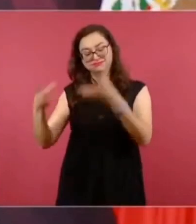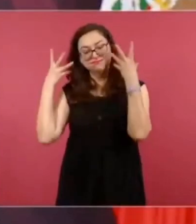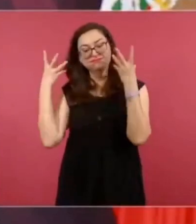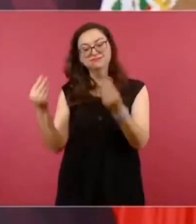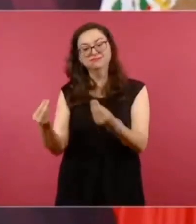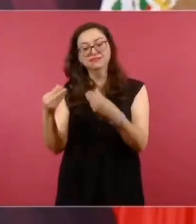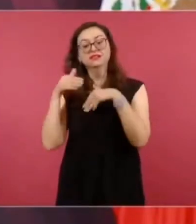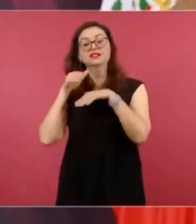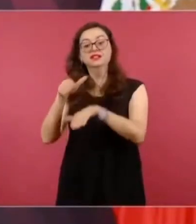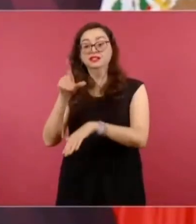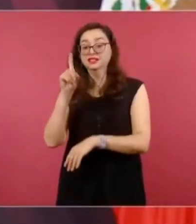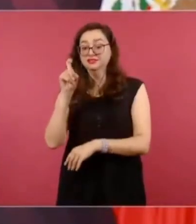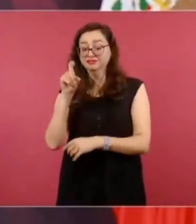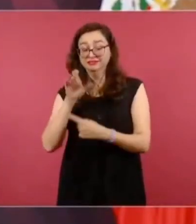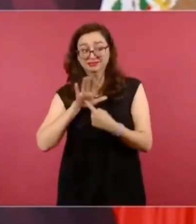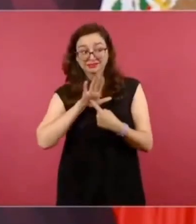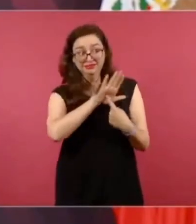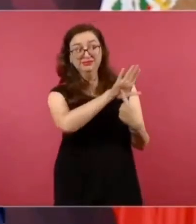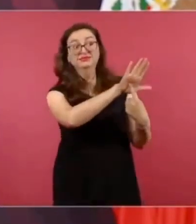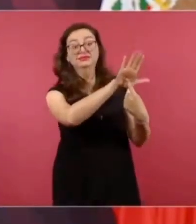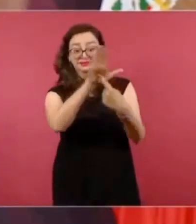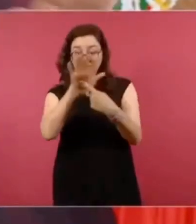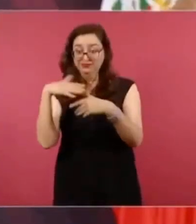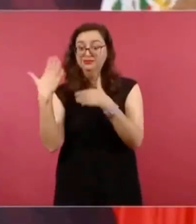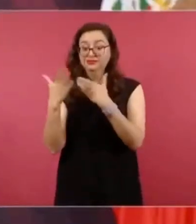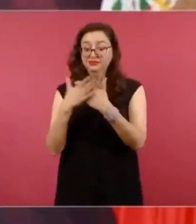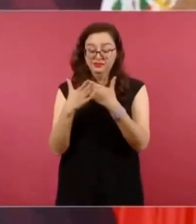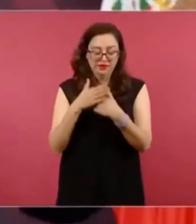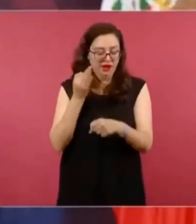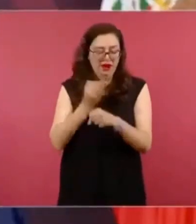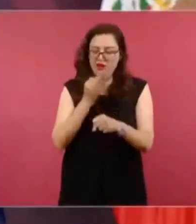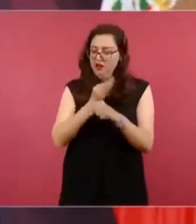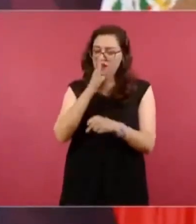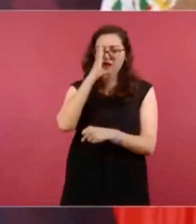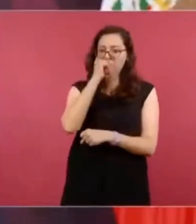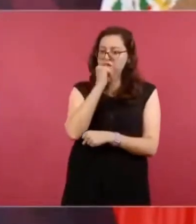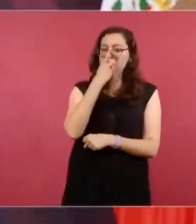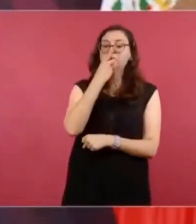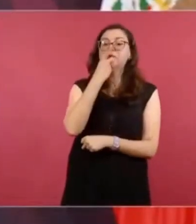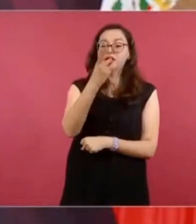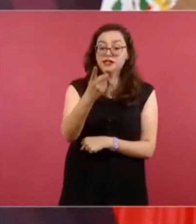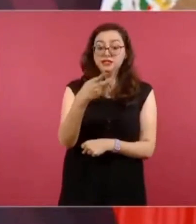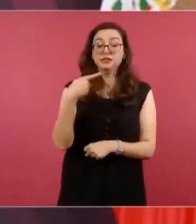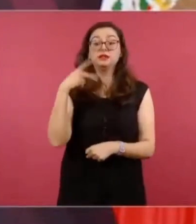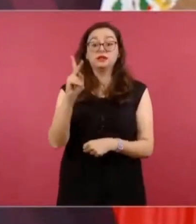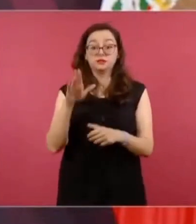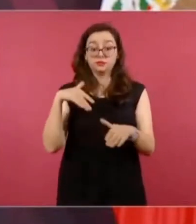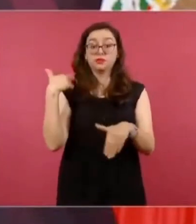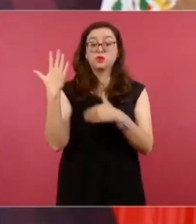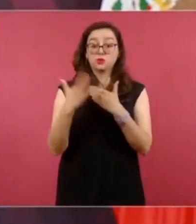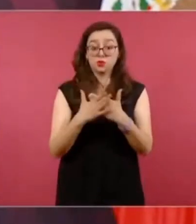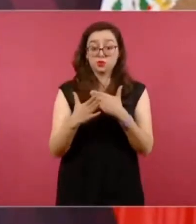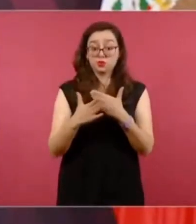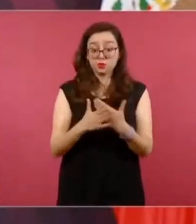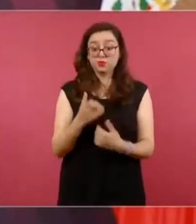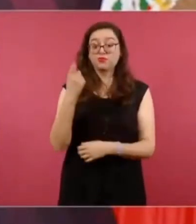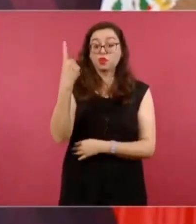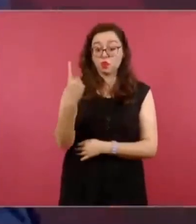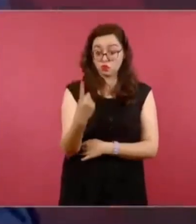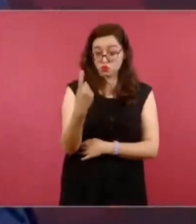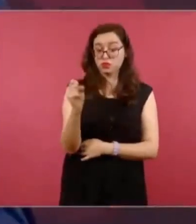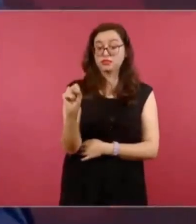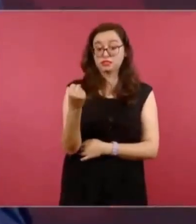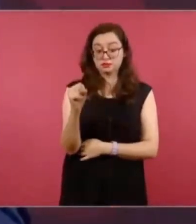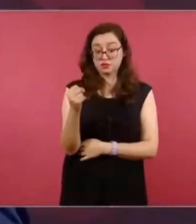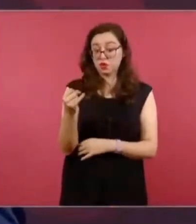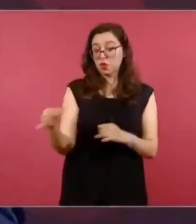tema del agua, pero ahora no puedo hablar, pero sí voy a poder hablar el día primero de septiembre, que